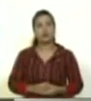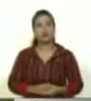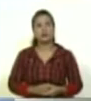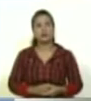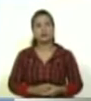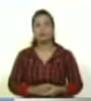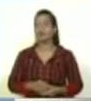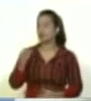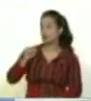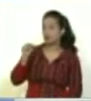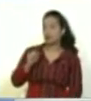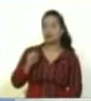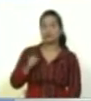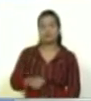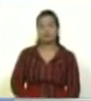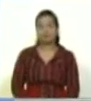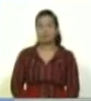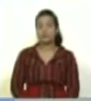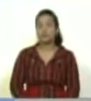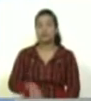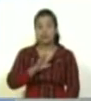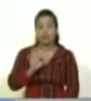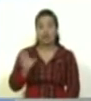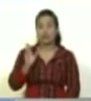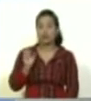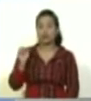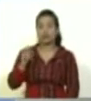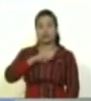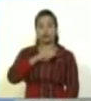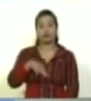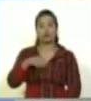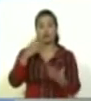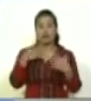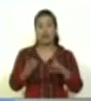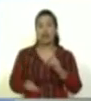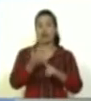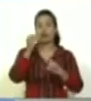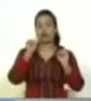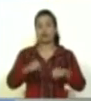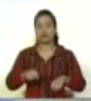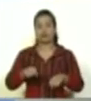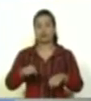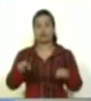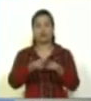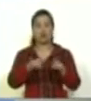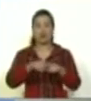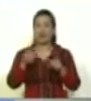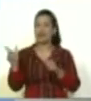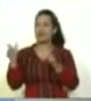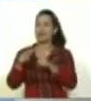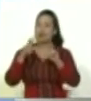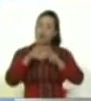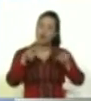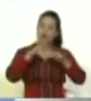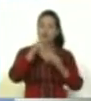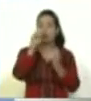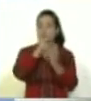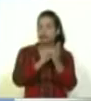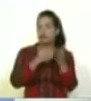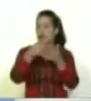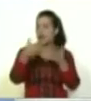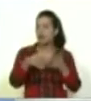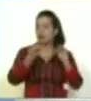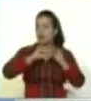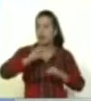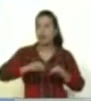Así es, así es. Hemos logrado consolidar un equipo de analistas, de redactores, que está pendiente